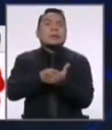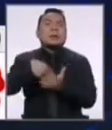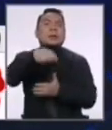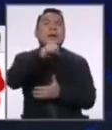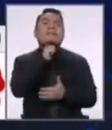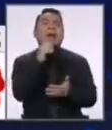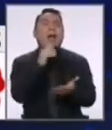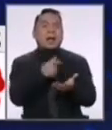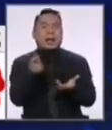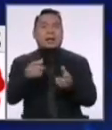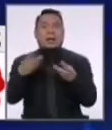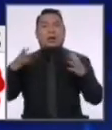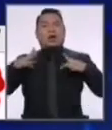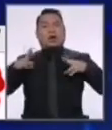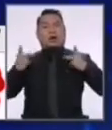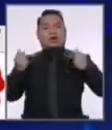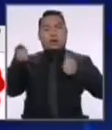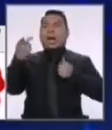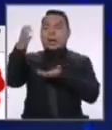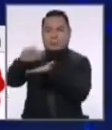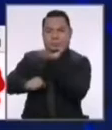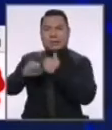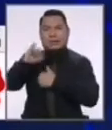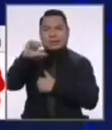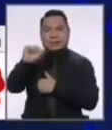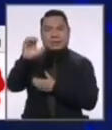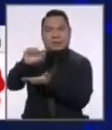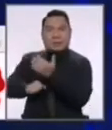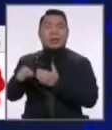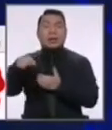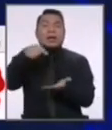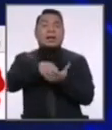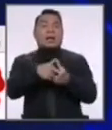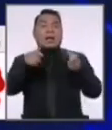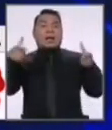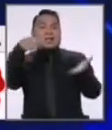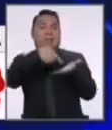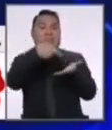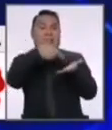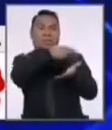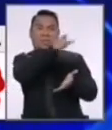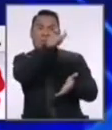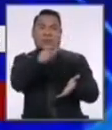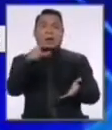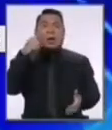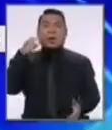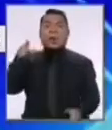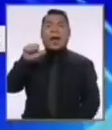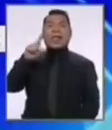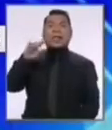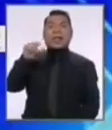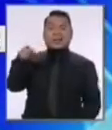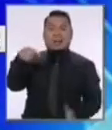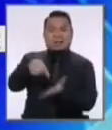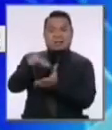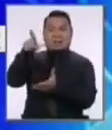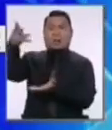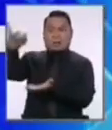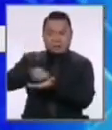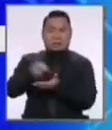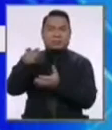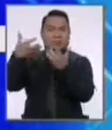tienen. Y no les perdonaremos el pago de las grandes deudas tributarias que tienen gente como el señor López Aliaga y